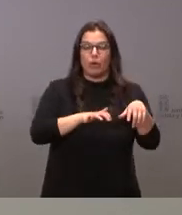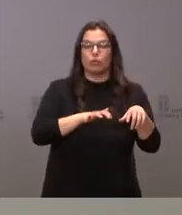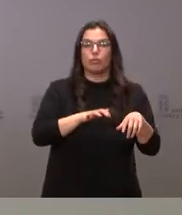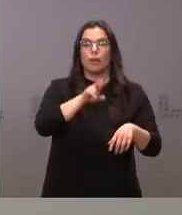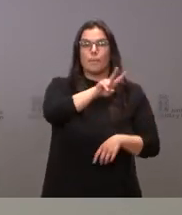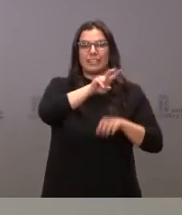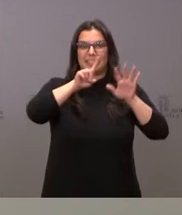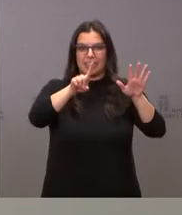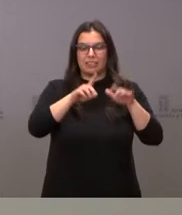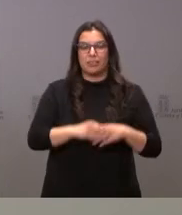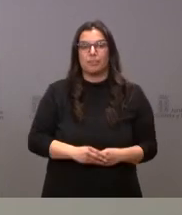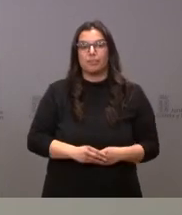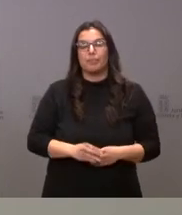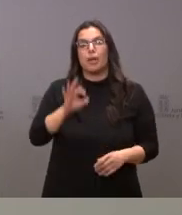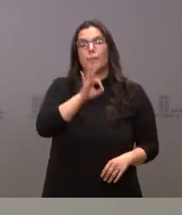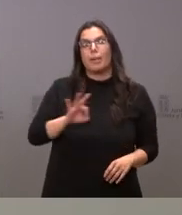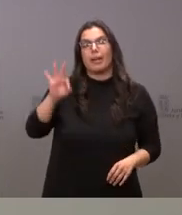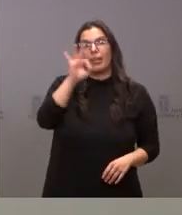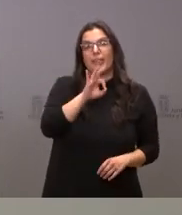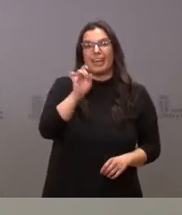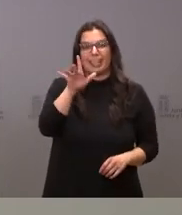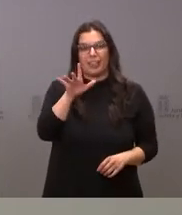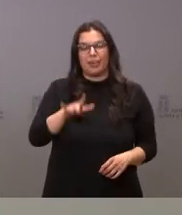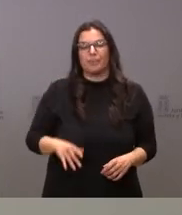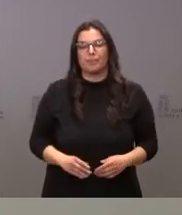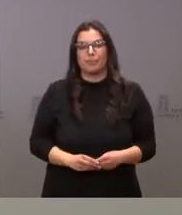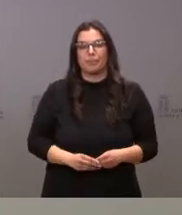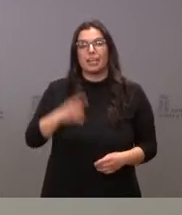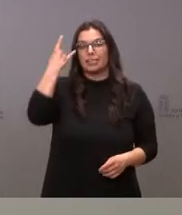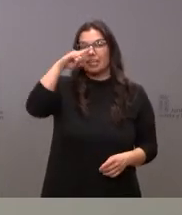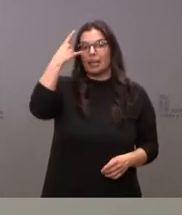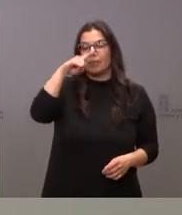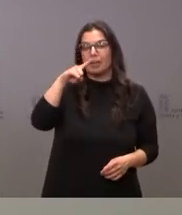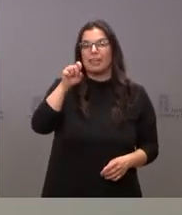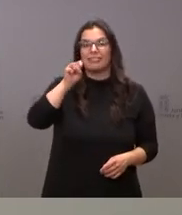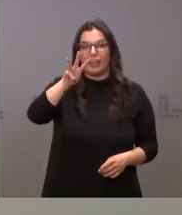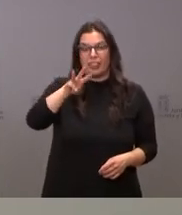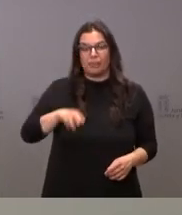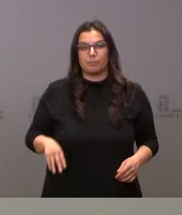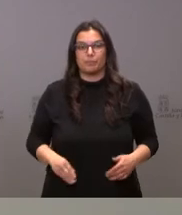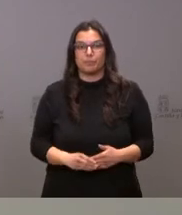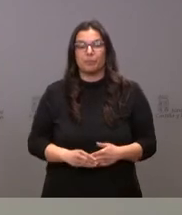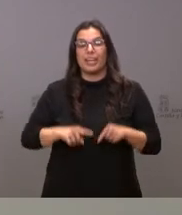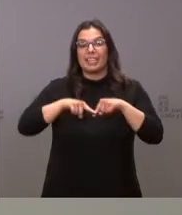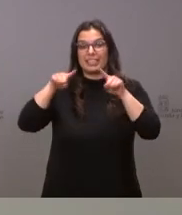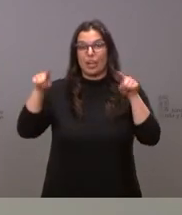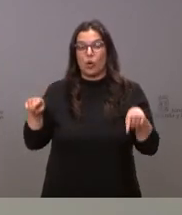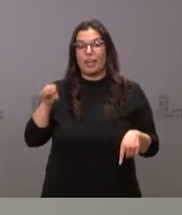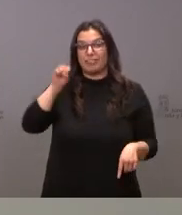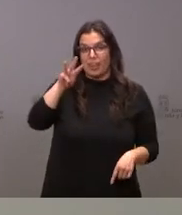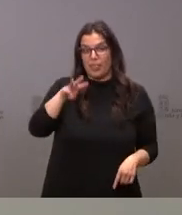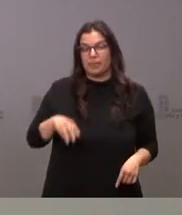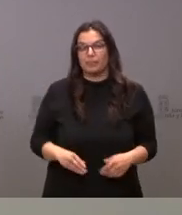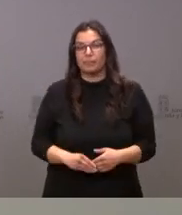26, en Palencia 15, en Salamanca 13, en Segovia 13,